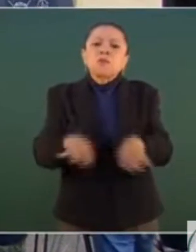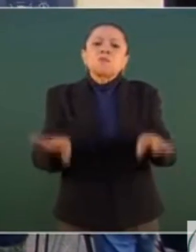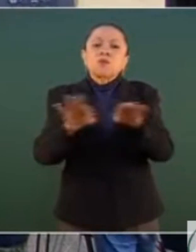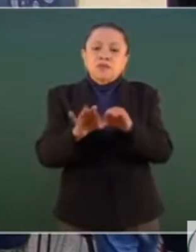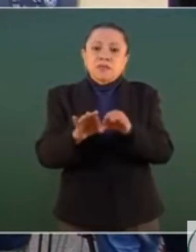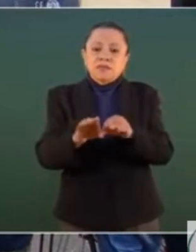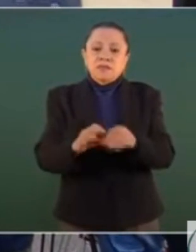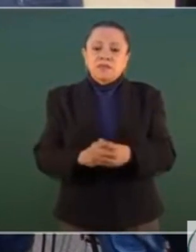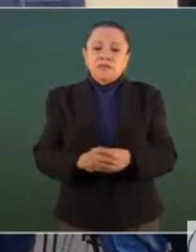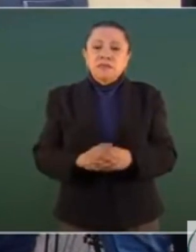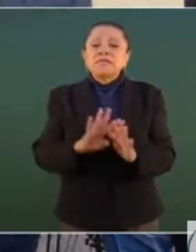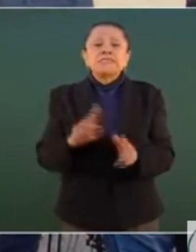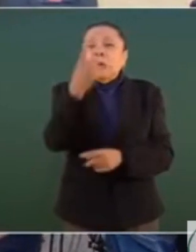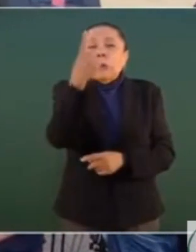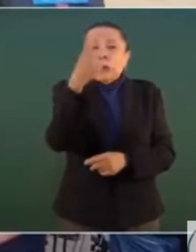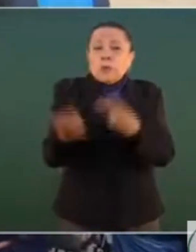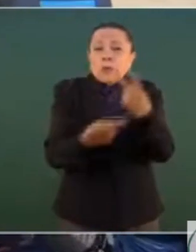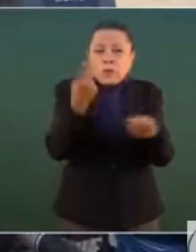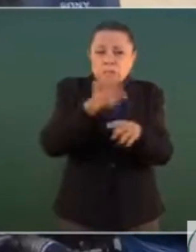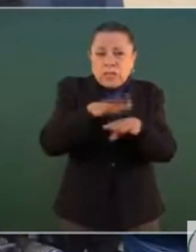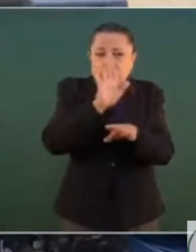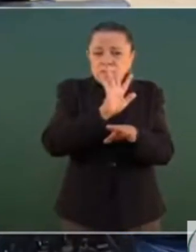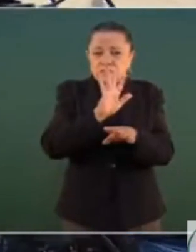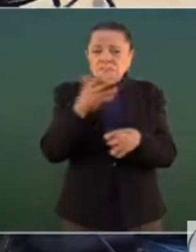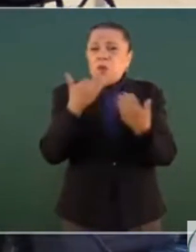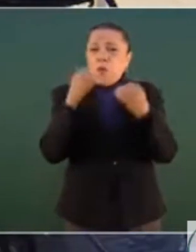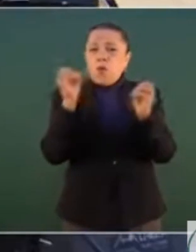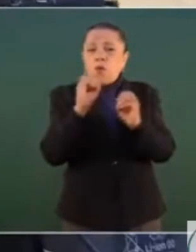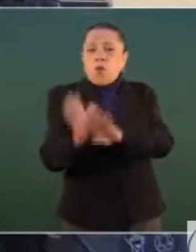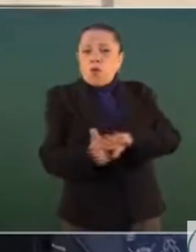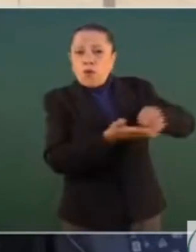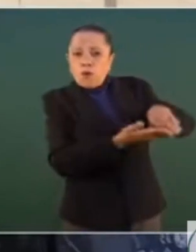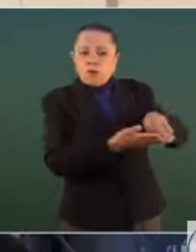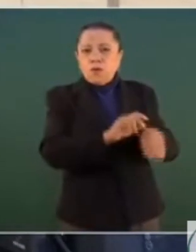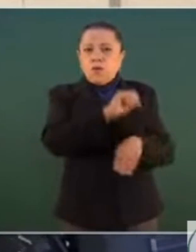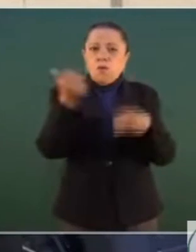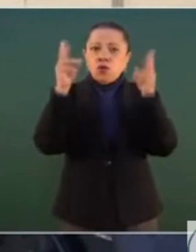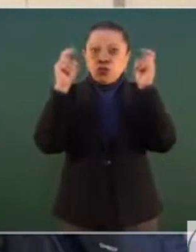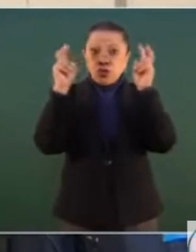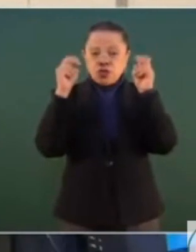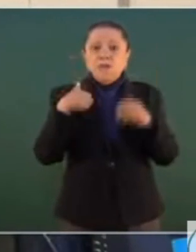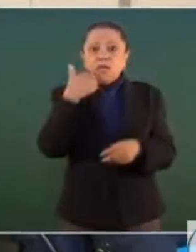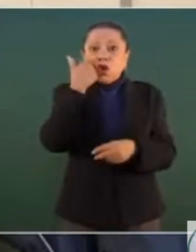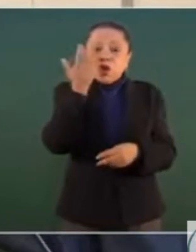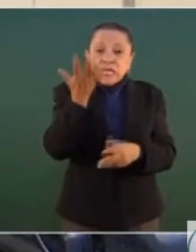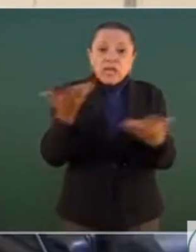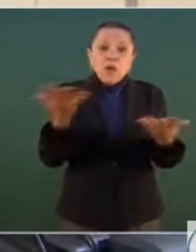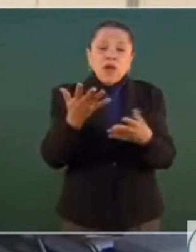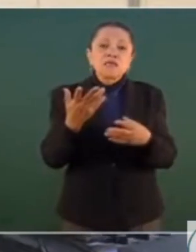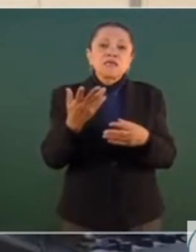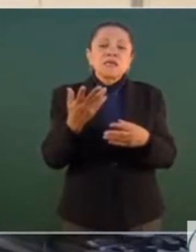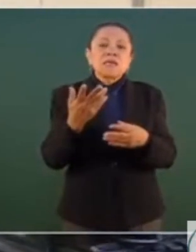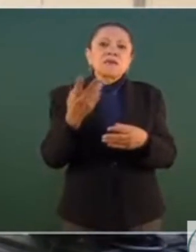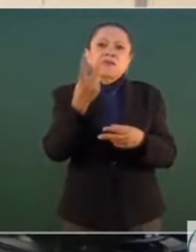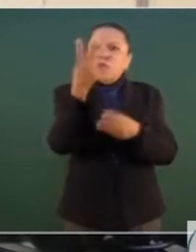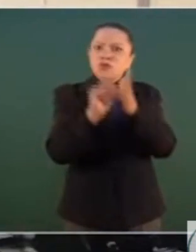nos vamos. Gracias, presidente. Una pregunta más que no tiene nada que ver con esto. Es un asunto, porque es una pregunta que le quería hacer hace algunos, un par